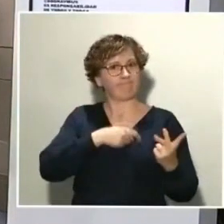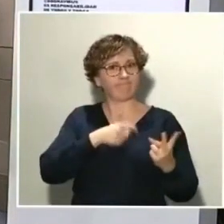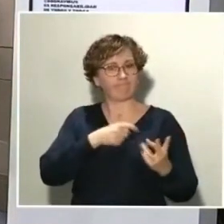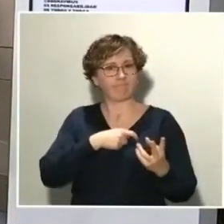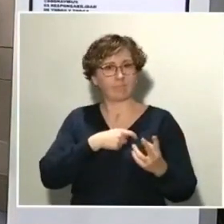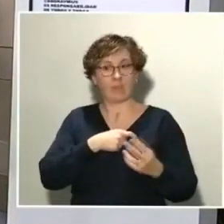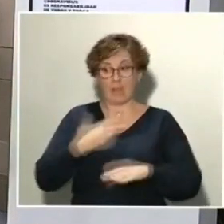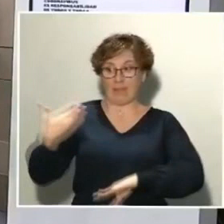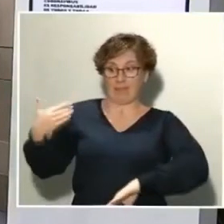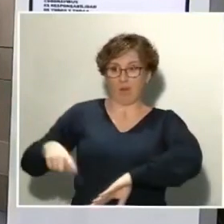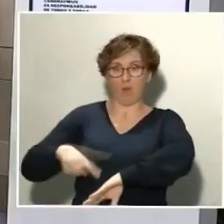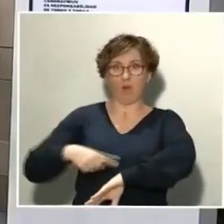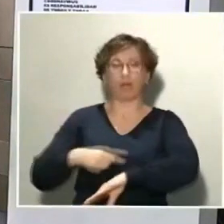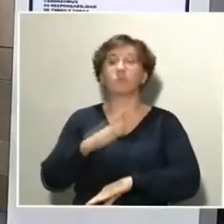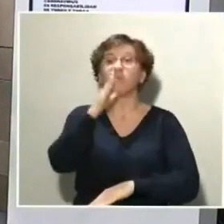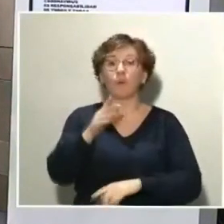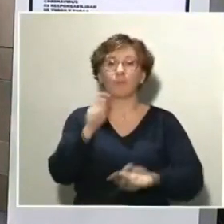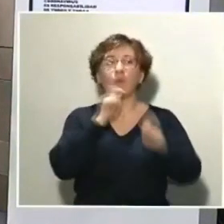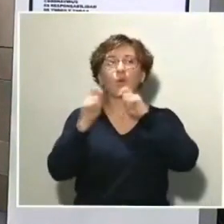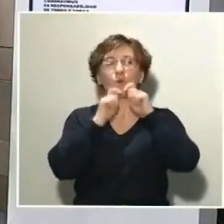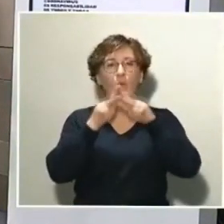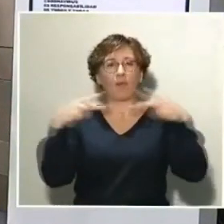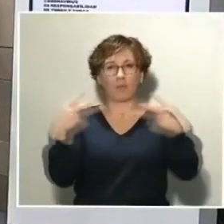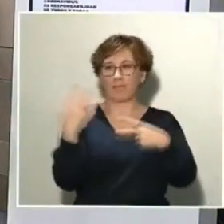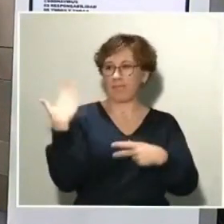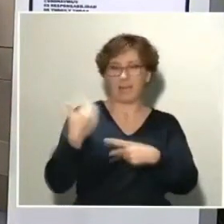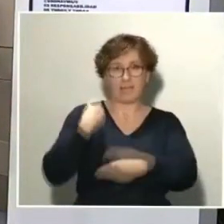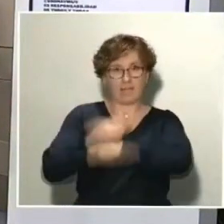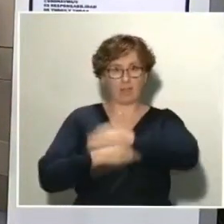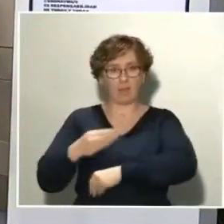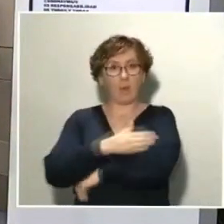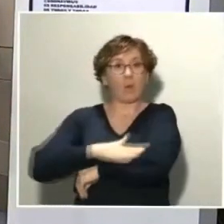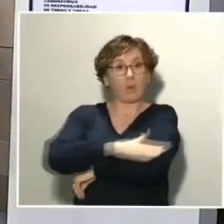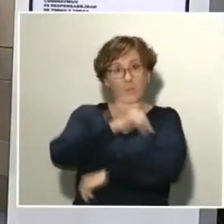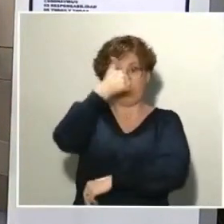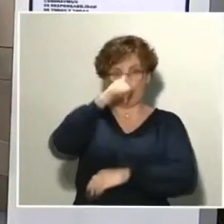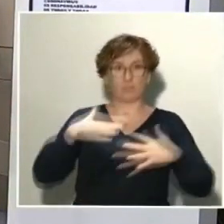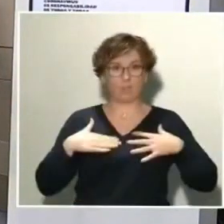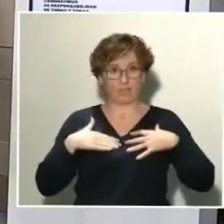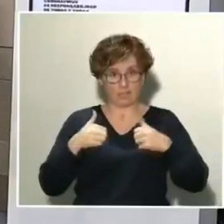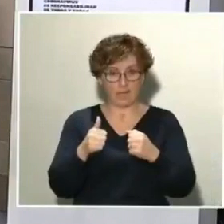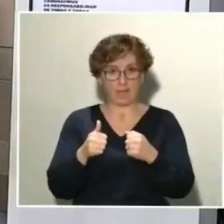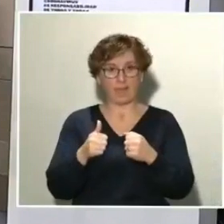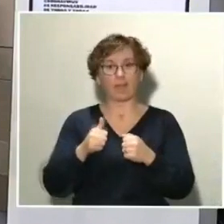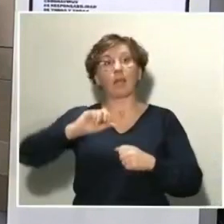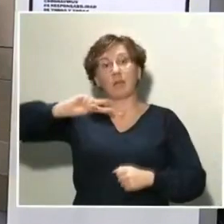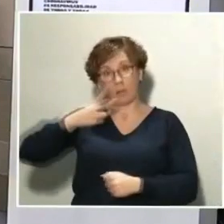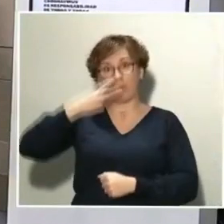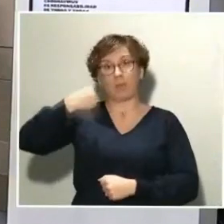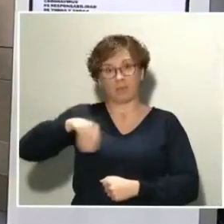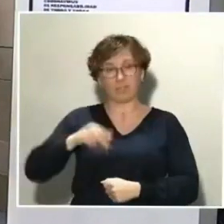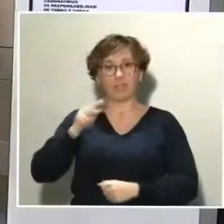la rueda de prensa que ayer se ofreció por parte del ministro de Sanidad, Salvador Illa, y el vicepresidente de Derechos Sociales,